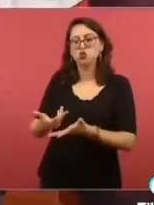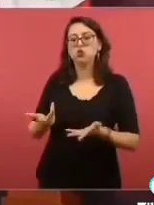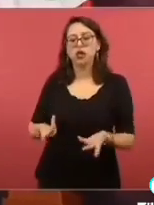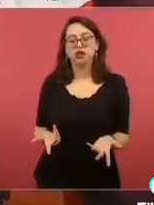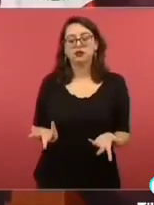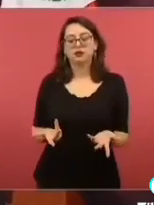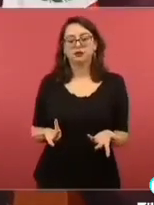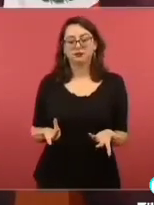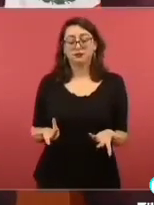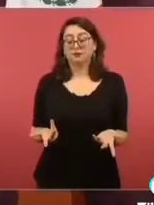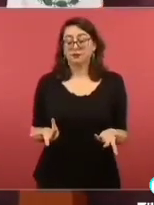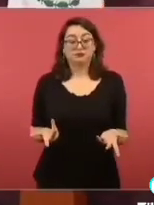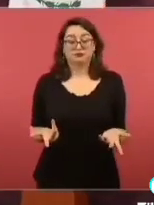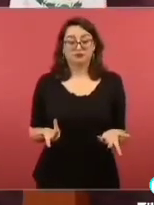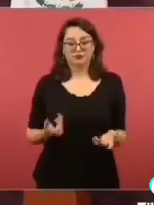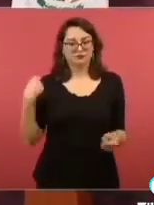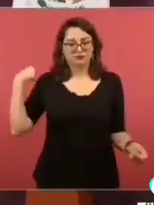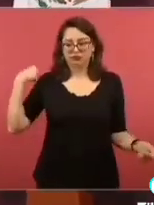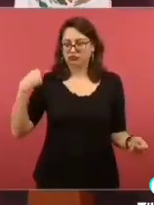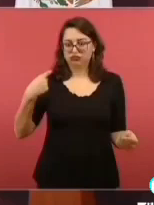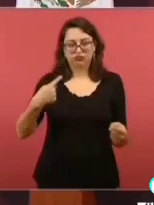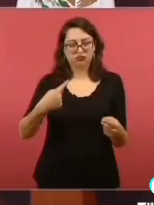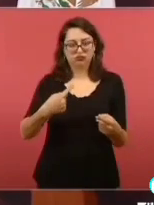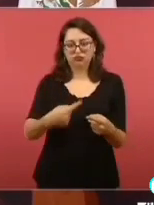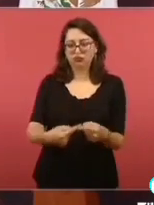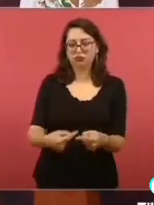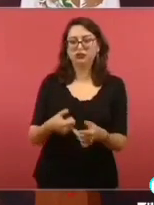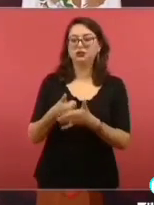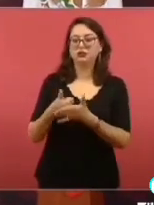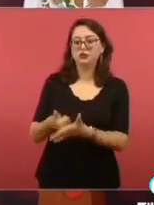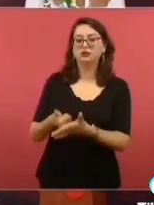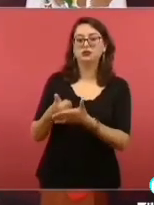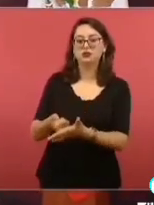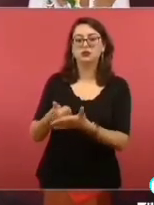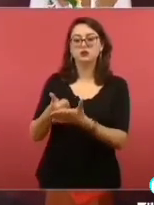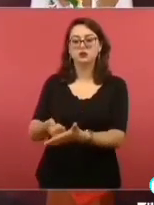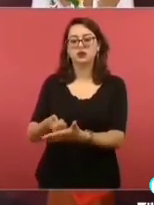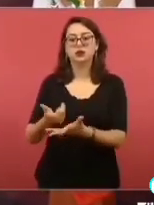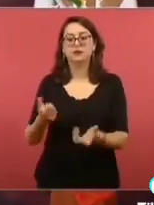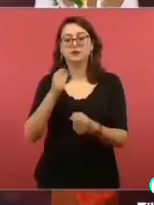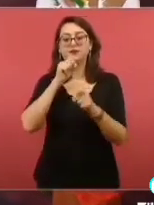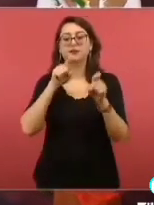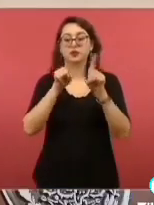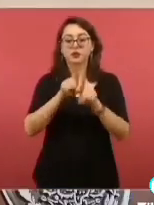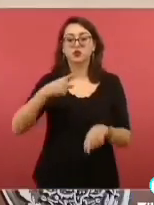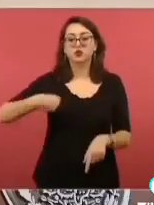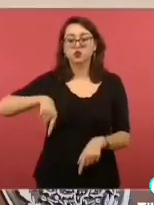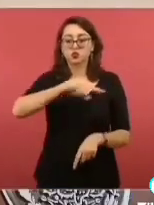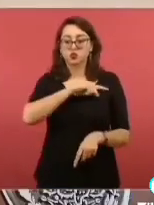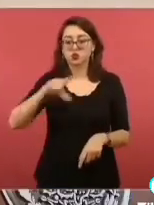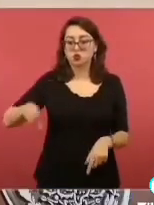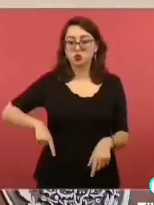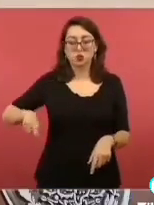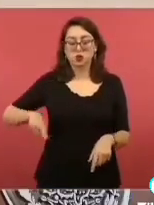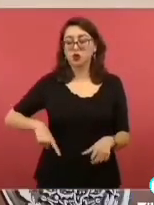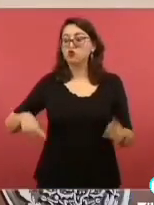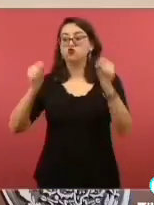decisión que hemos tomado de que no se permite la impunidad. Ahora,